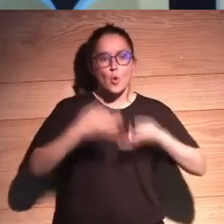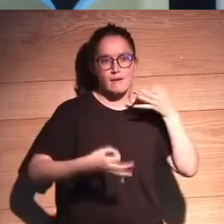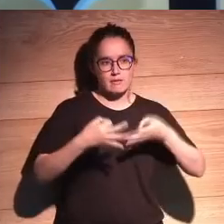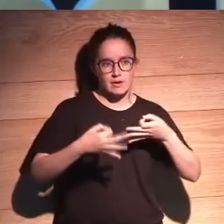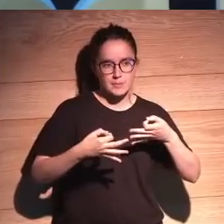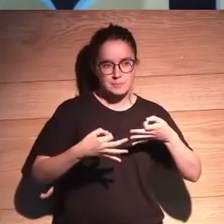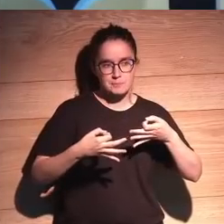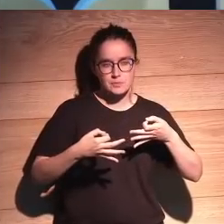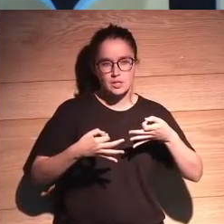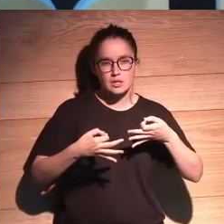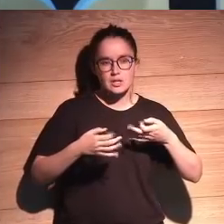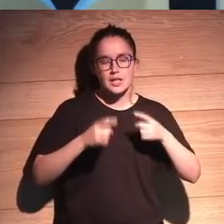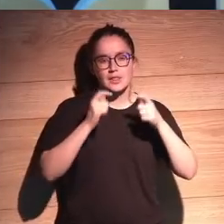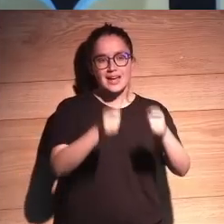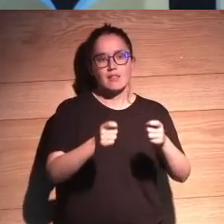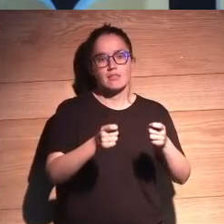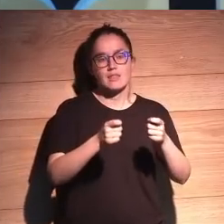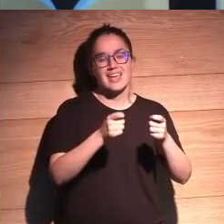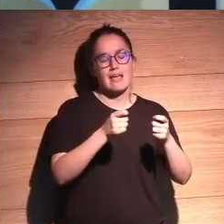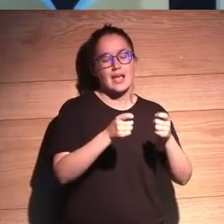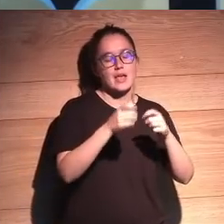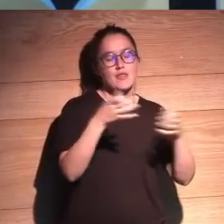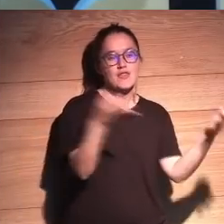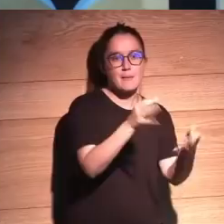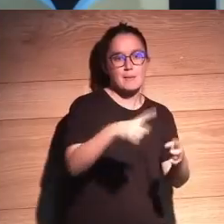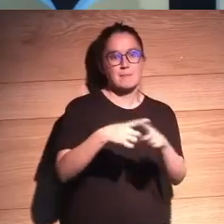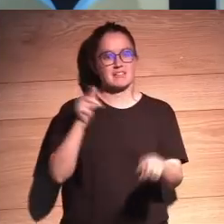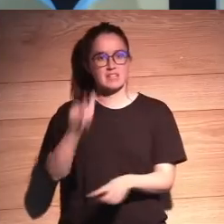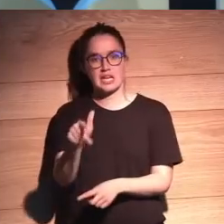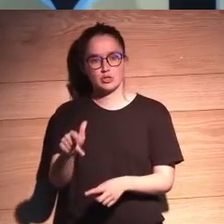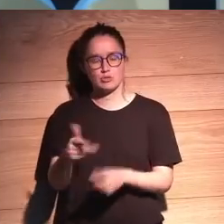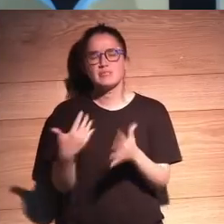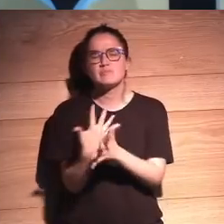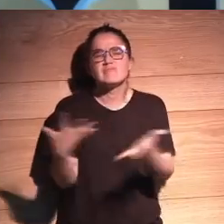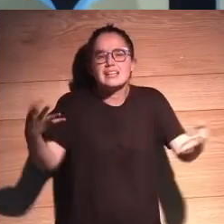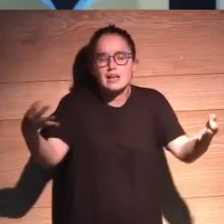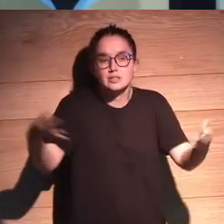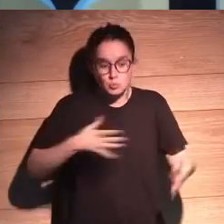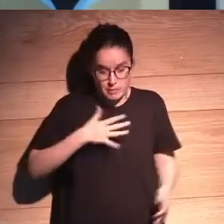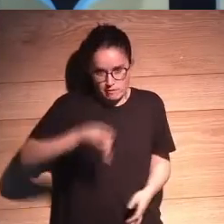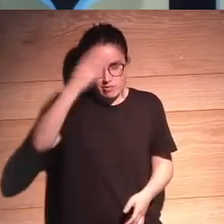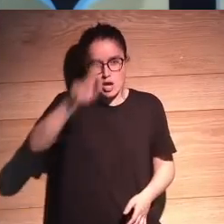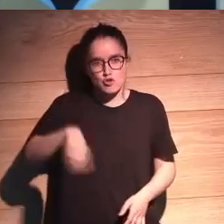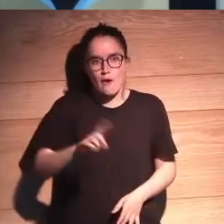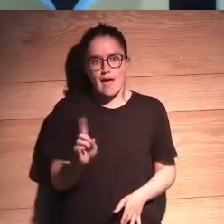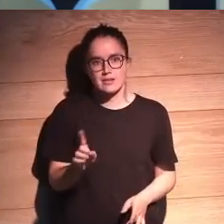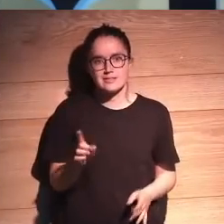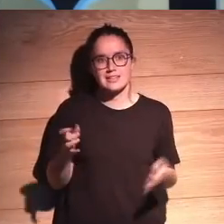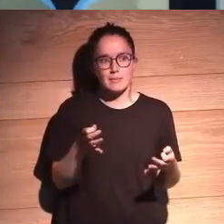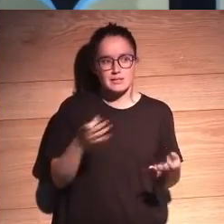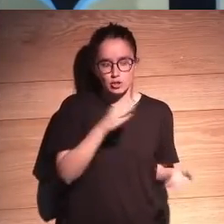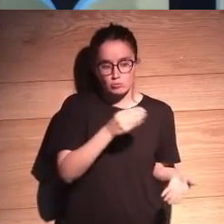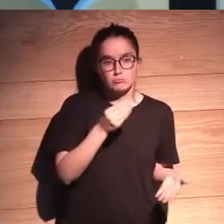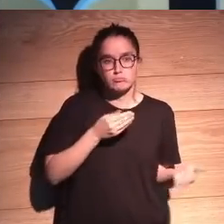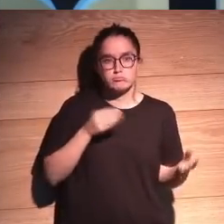si lo digo bien. Sí, Dotarles de deberes y de derechos. Entonces, explícanos qué es esto. Bueno, no es una idea mía. Pero lo que pasa es que la